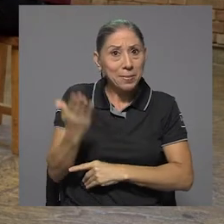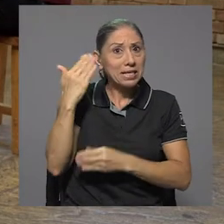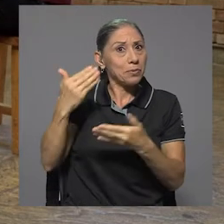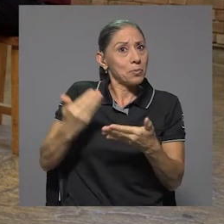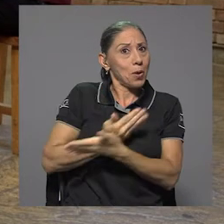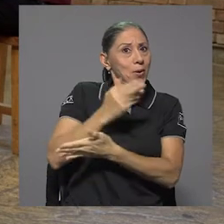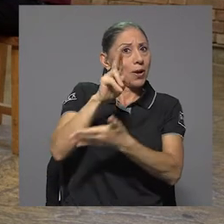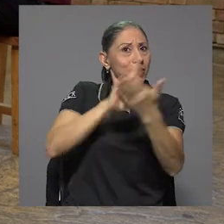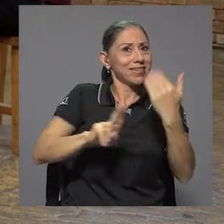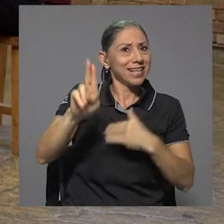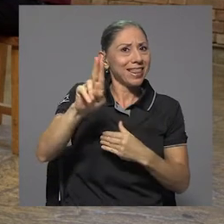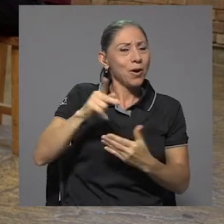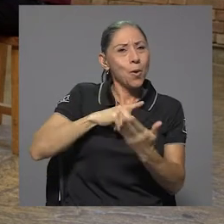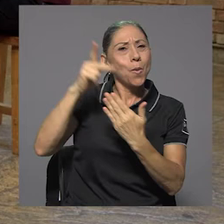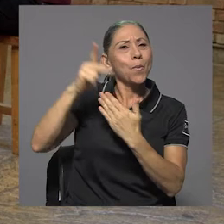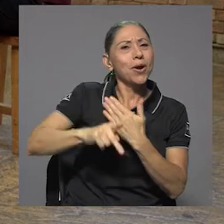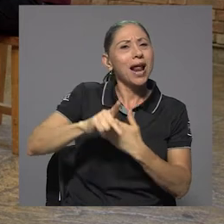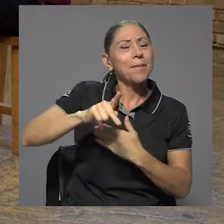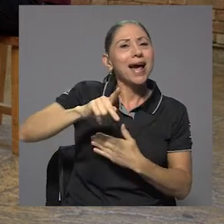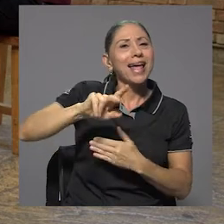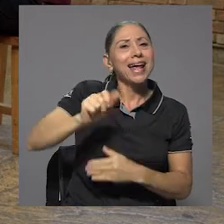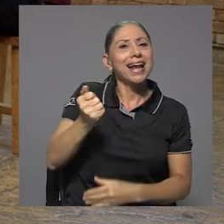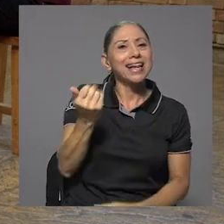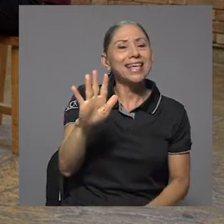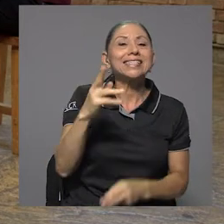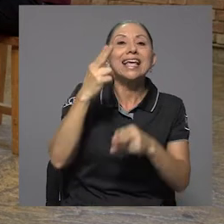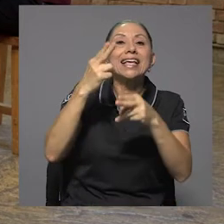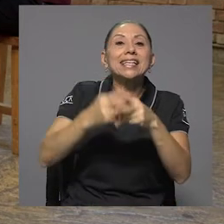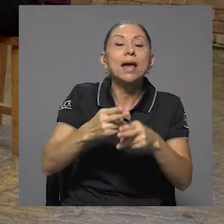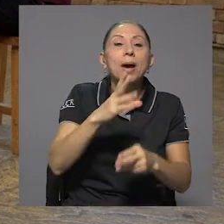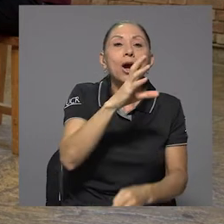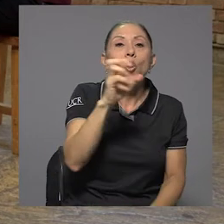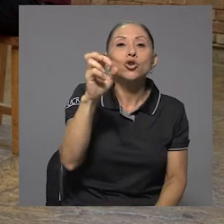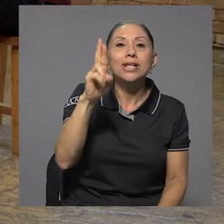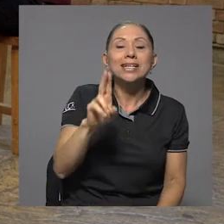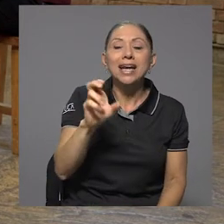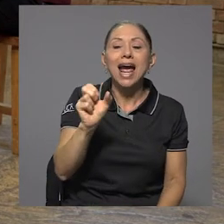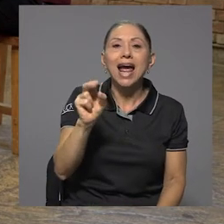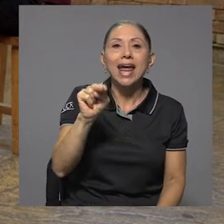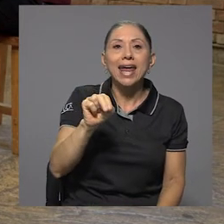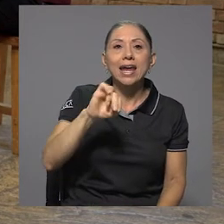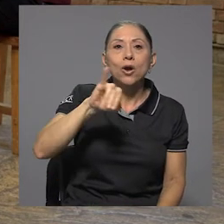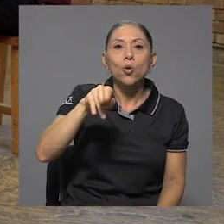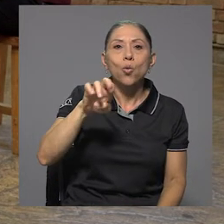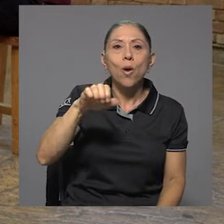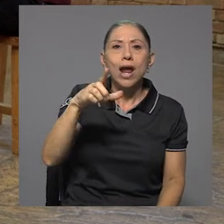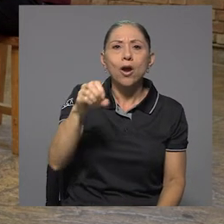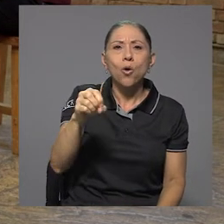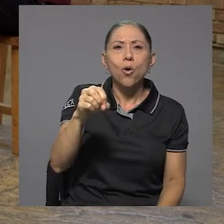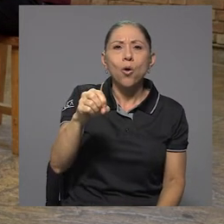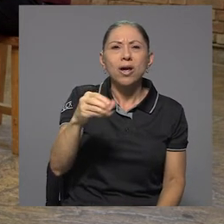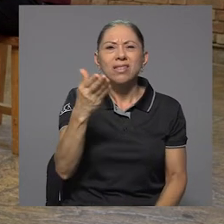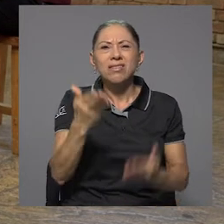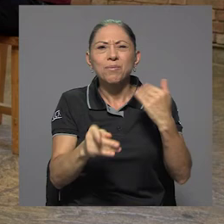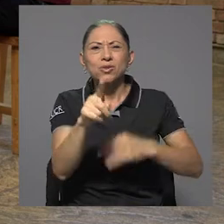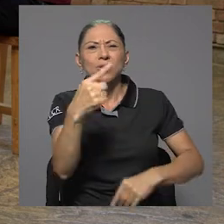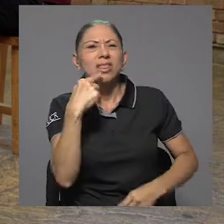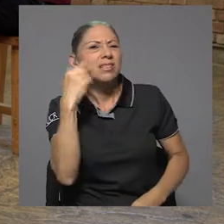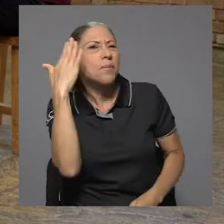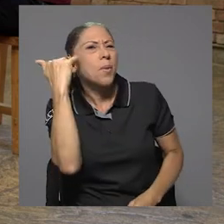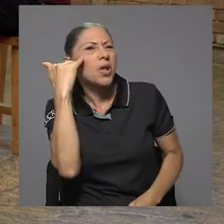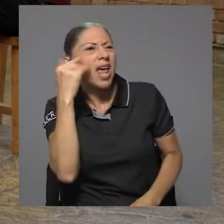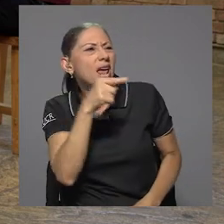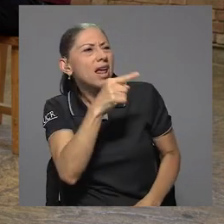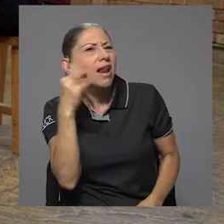universidad, un programa en Canal 15 que se llama Costa Rica en Juego. Entonces la gente dirá, ¿y por qué entonces la directora de las radios? Bueno, porque esto es